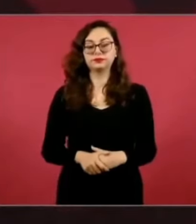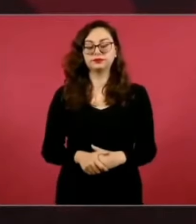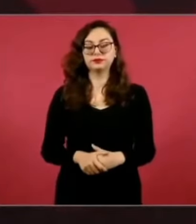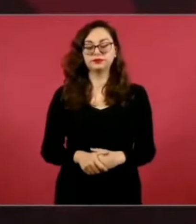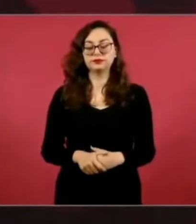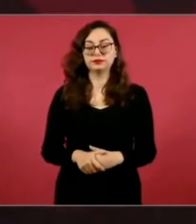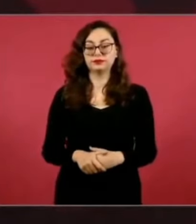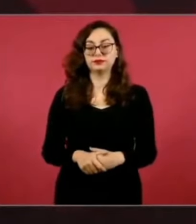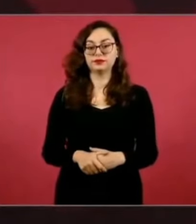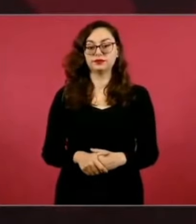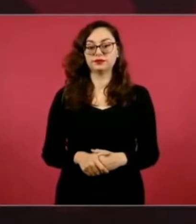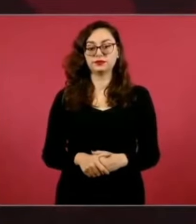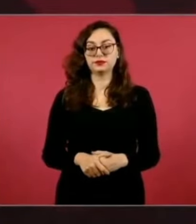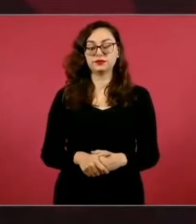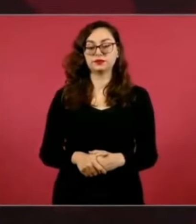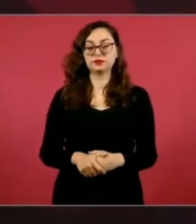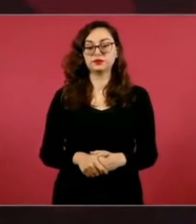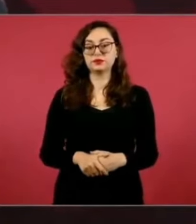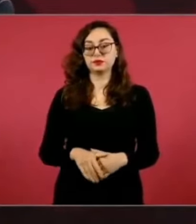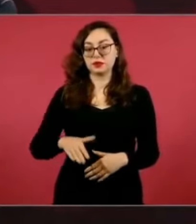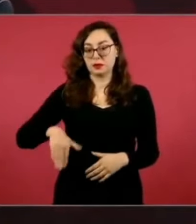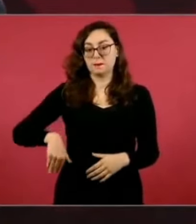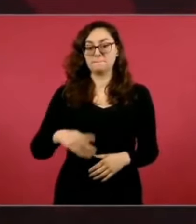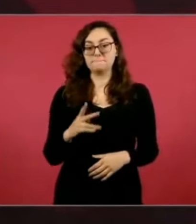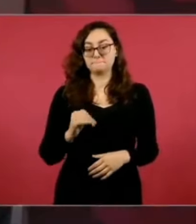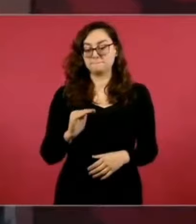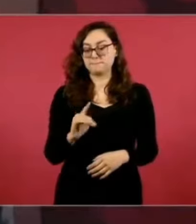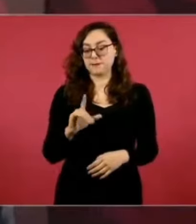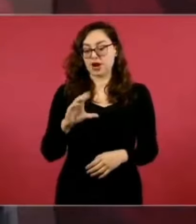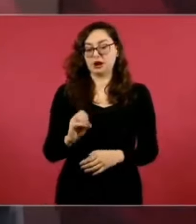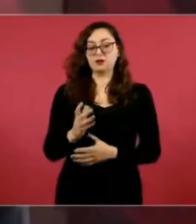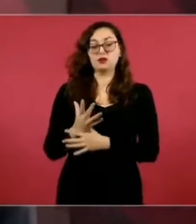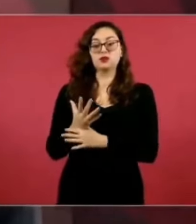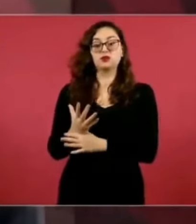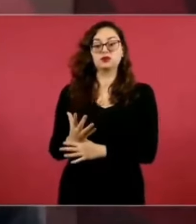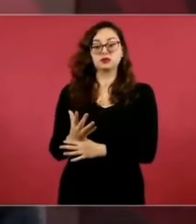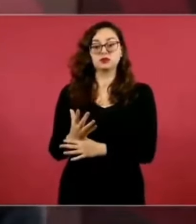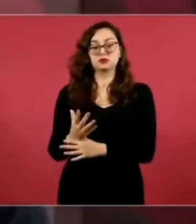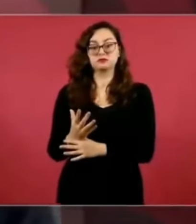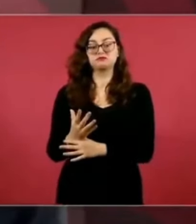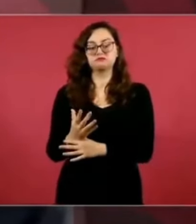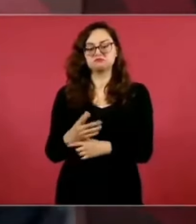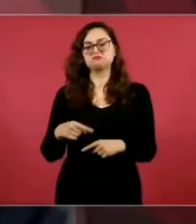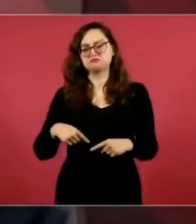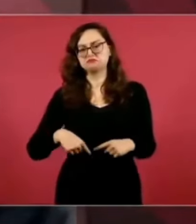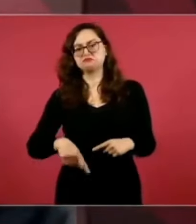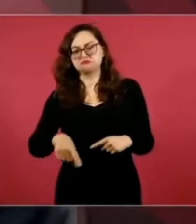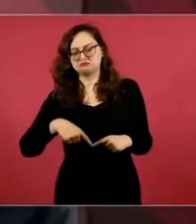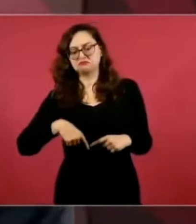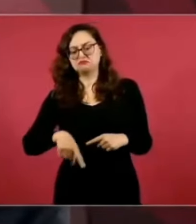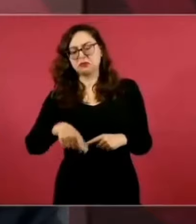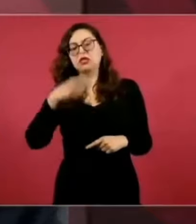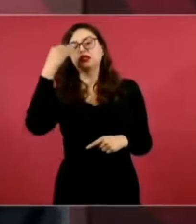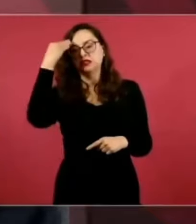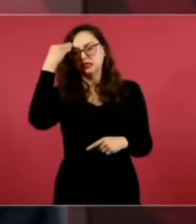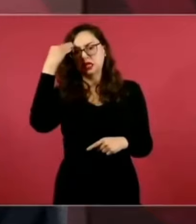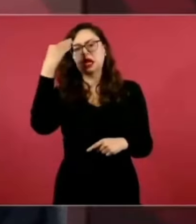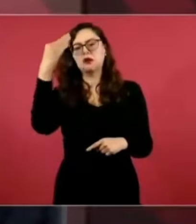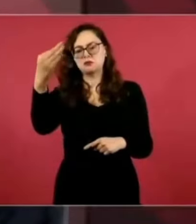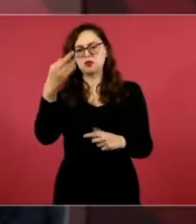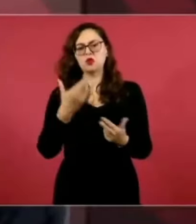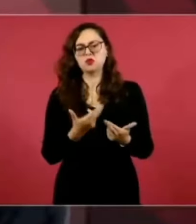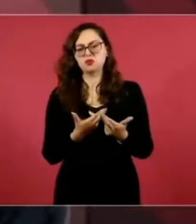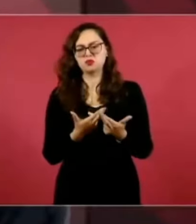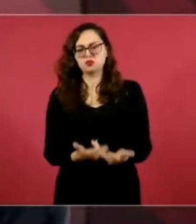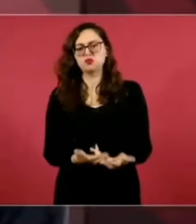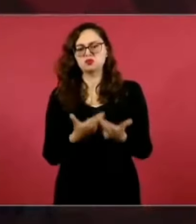plantea Pablo, todavía estamos en tiempo de hacer